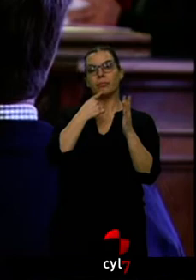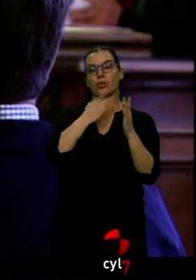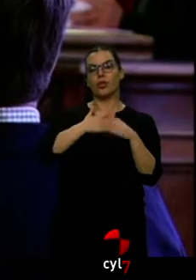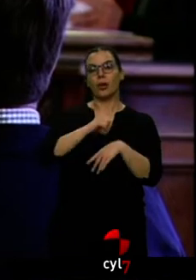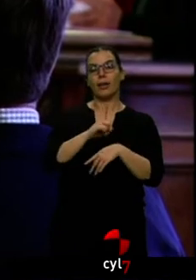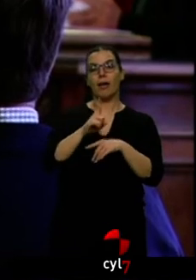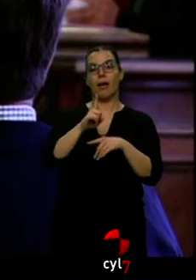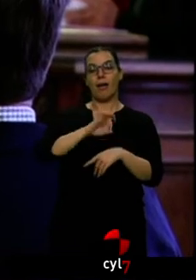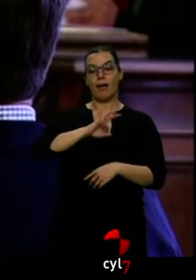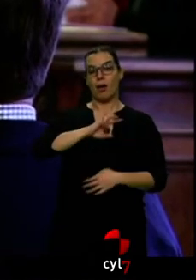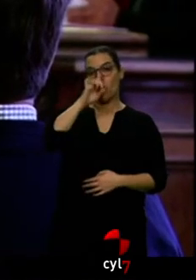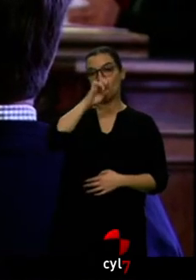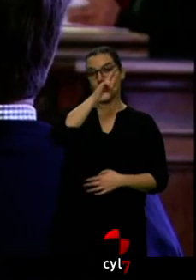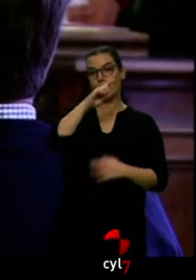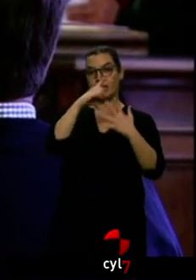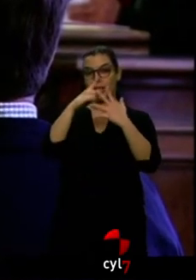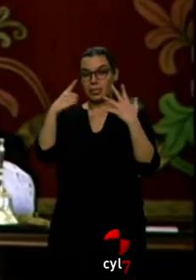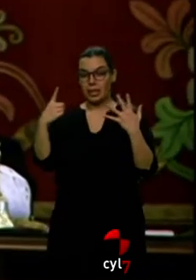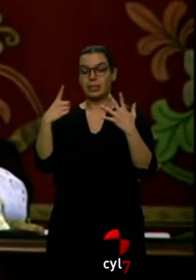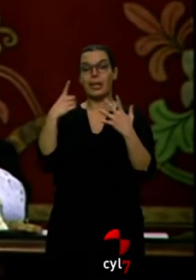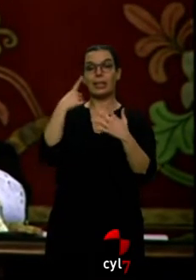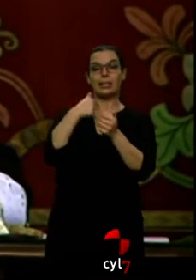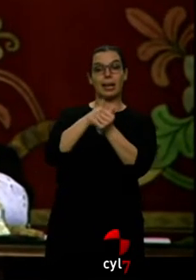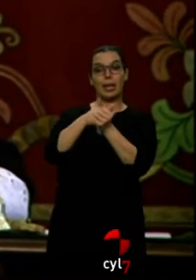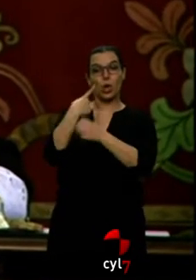vez finalizada su situación de incapacidad temporal.